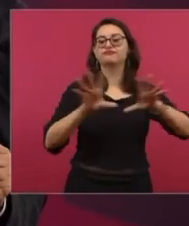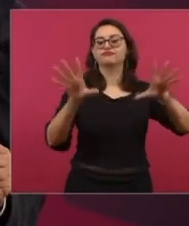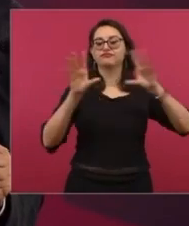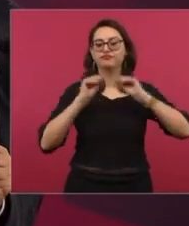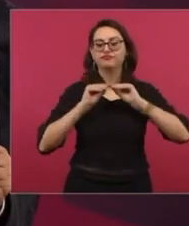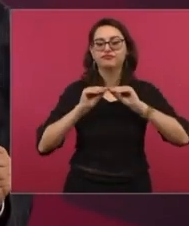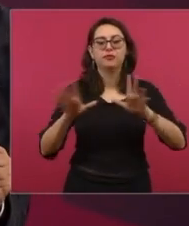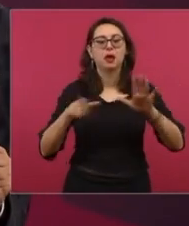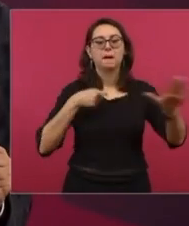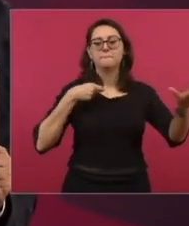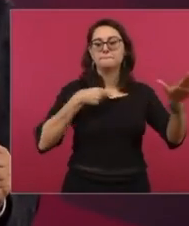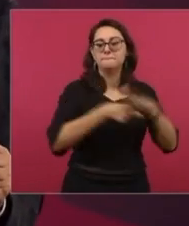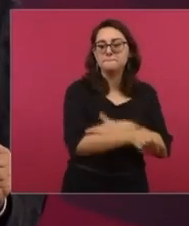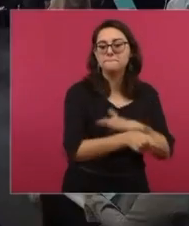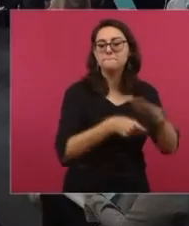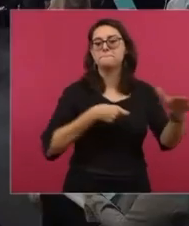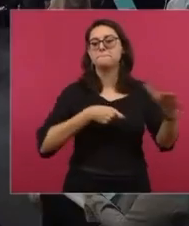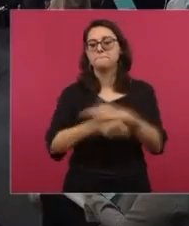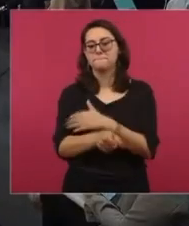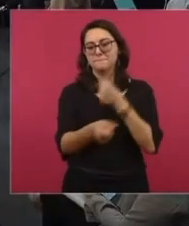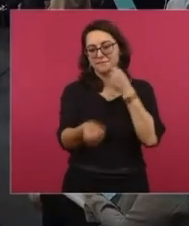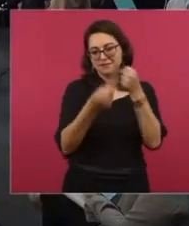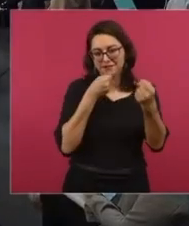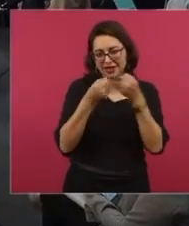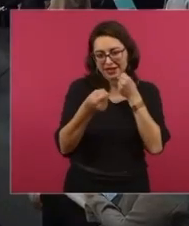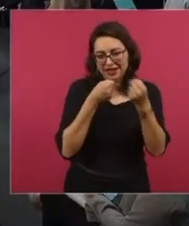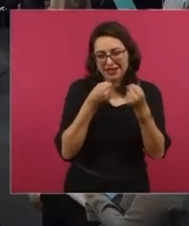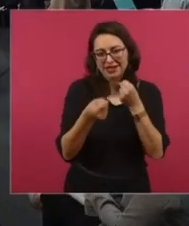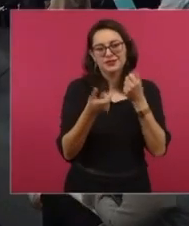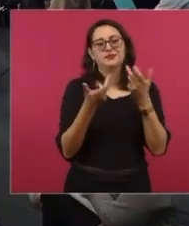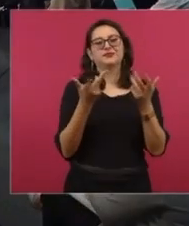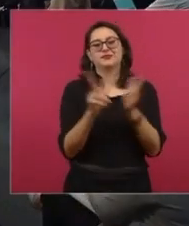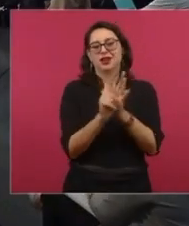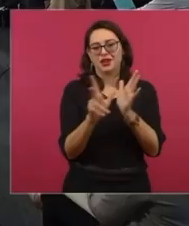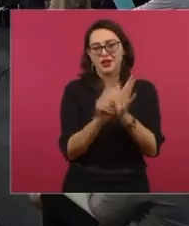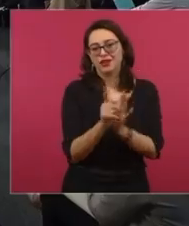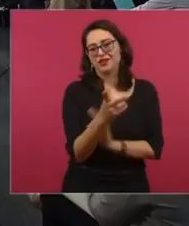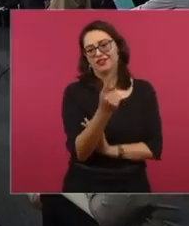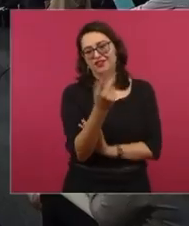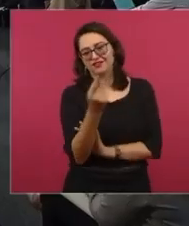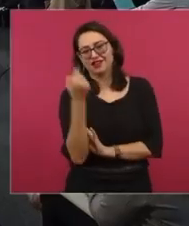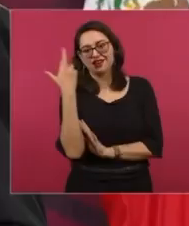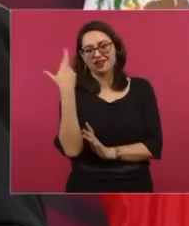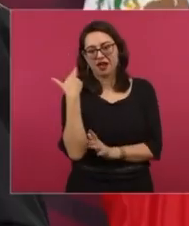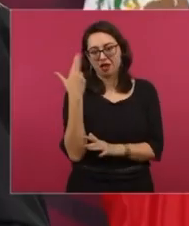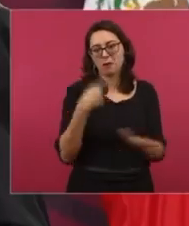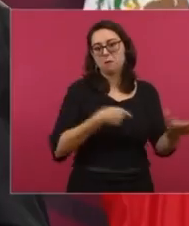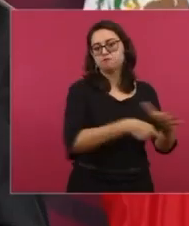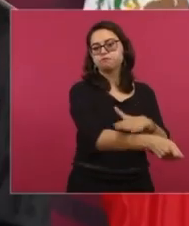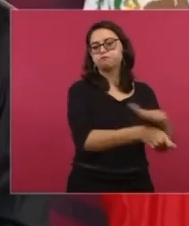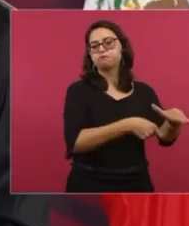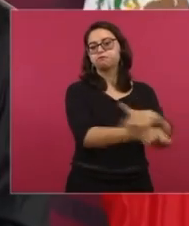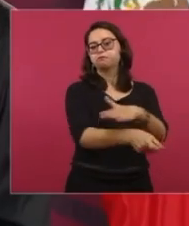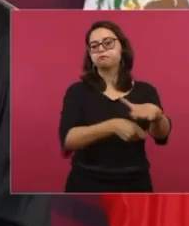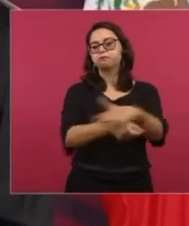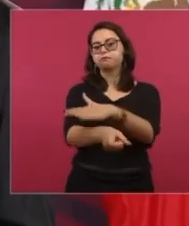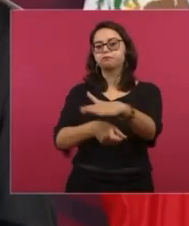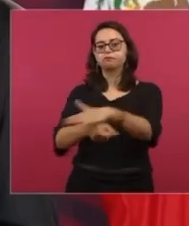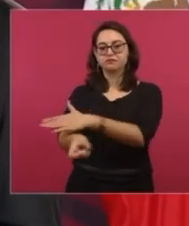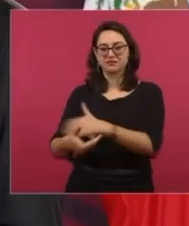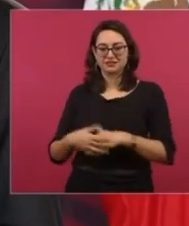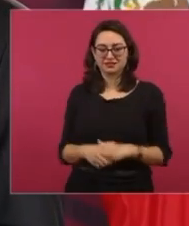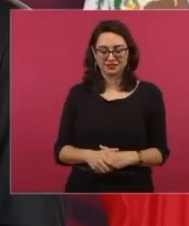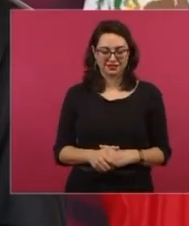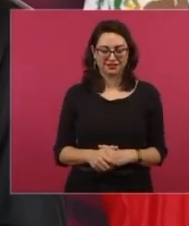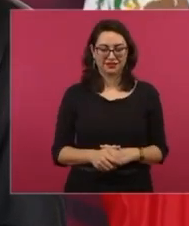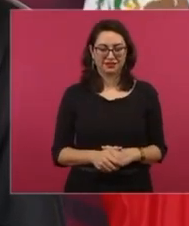a los medios de manipulación, porque hablamos